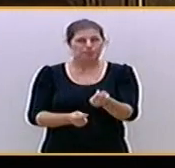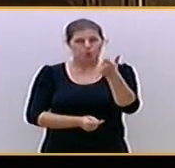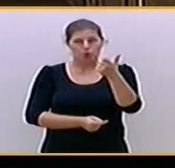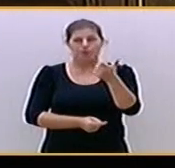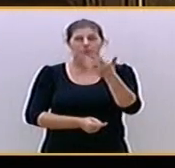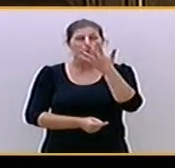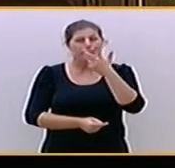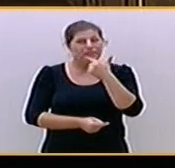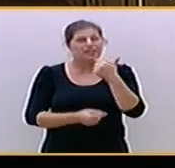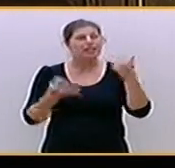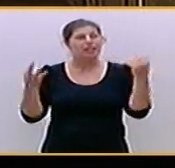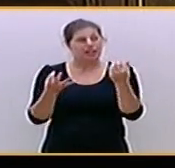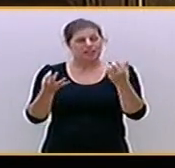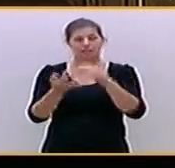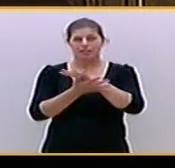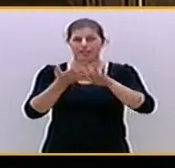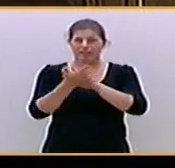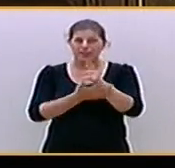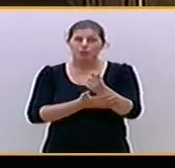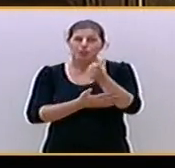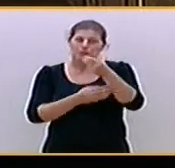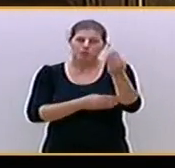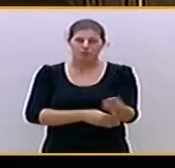ciudadanos, mejor. Flaco favor se le hace a la democracia. Muchas gracias.